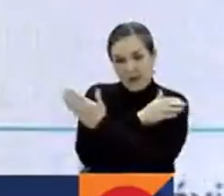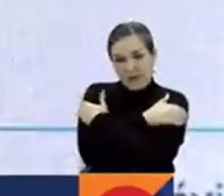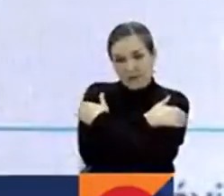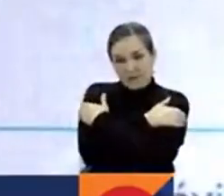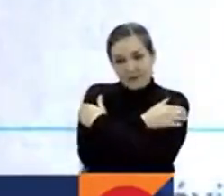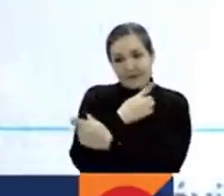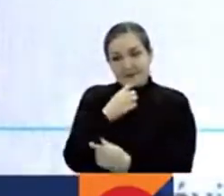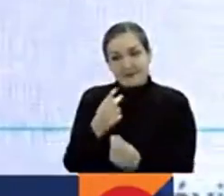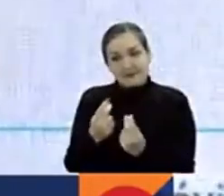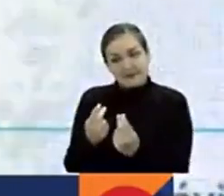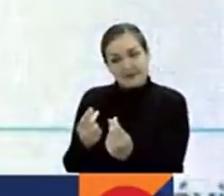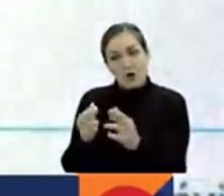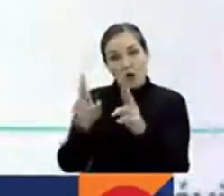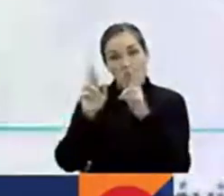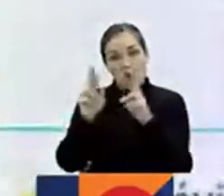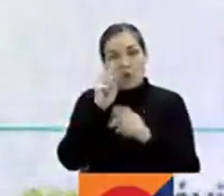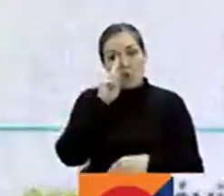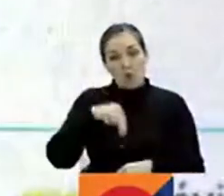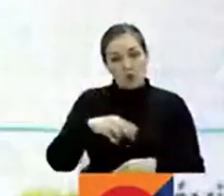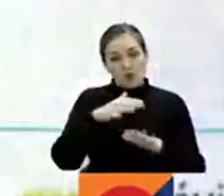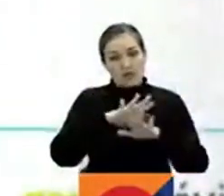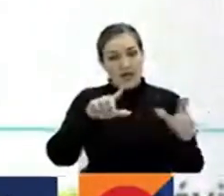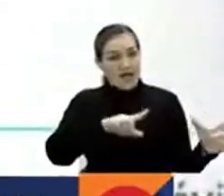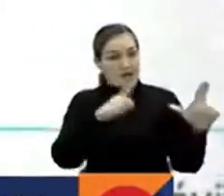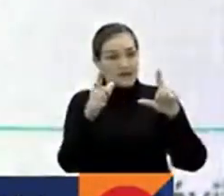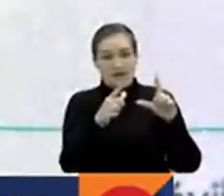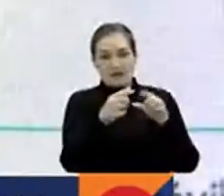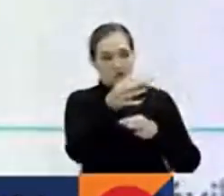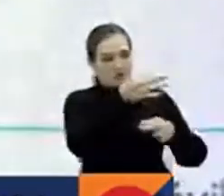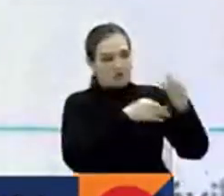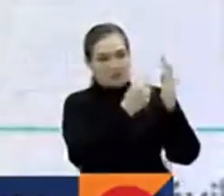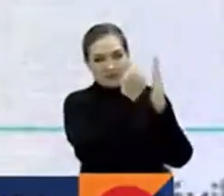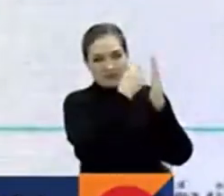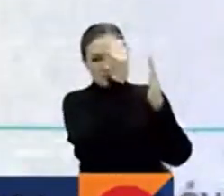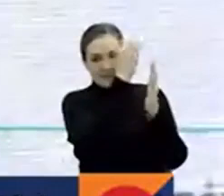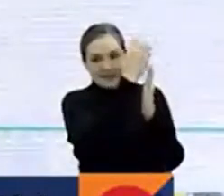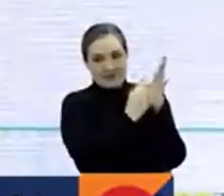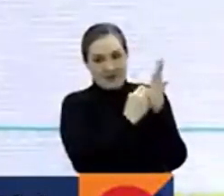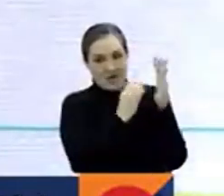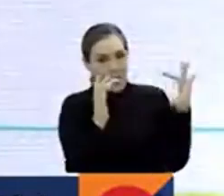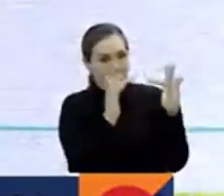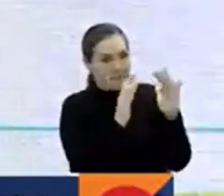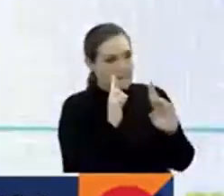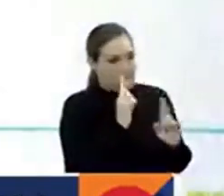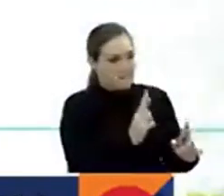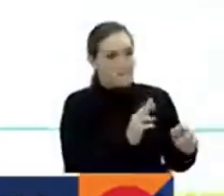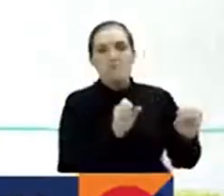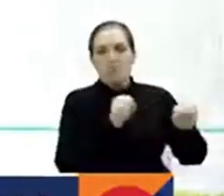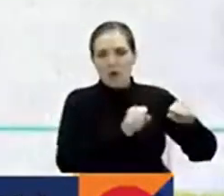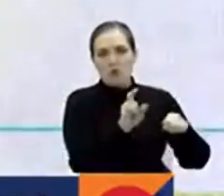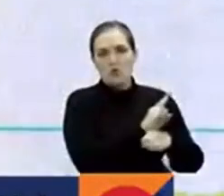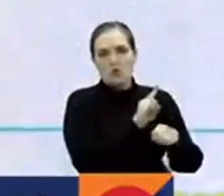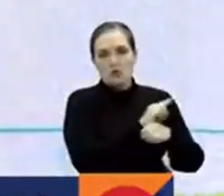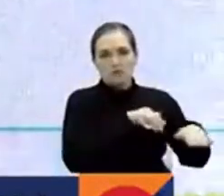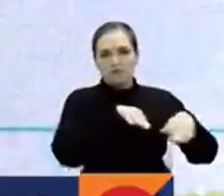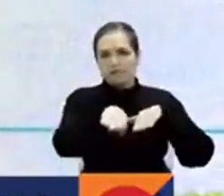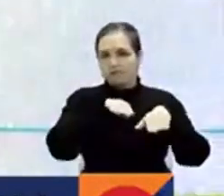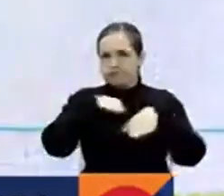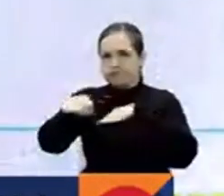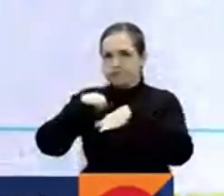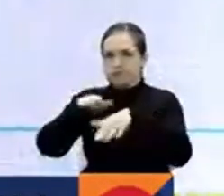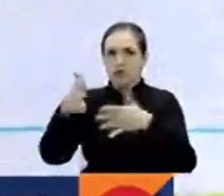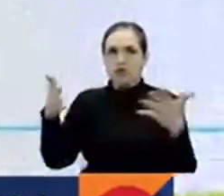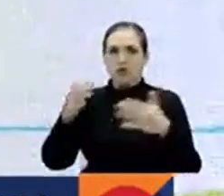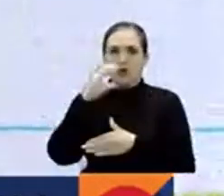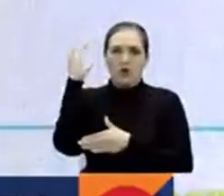Que a más tardar, en junio, tengamos homologado y certificado ese bus de hidrógeno para que lo podamos tener rodando en las calles de